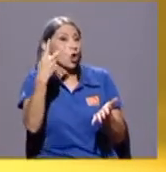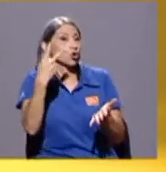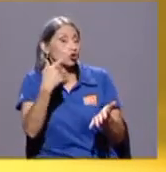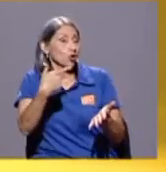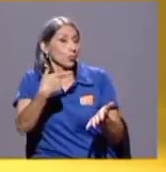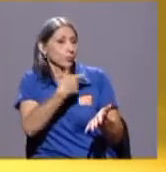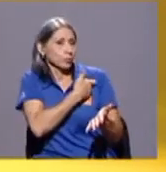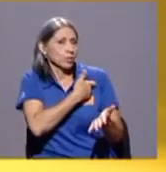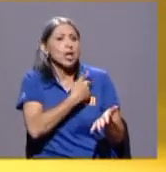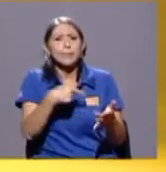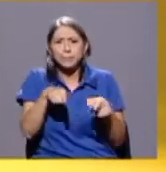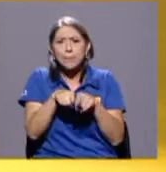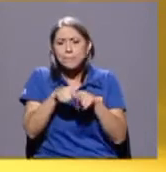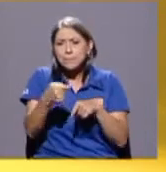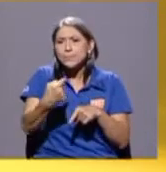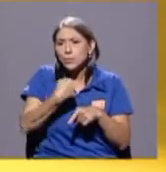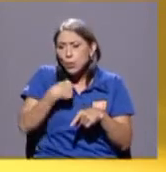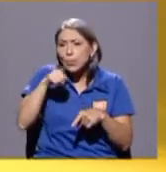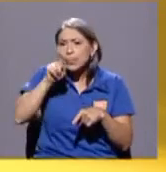debo seguirme cuidando.